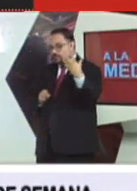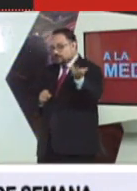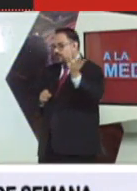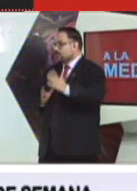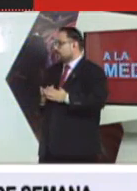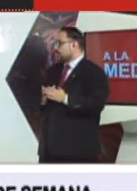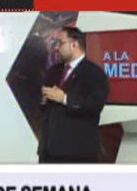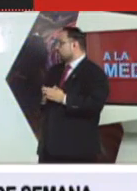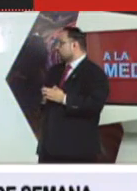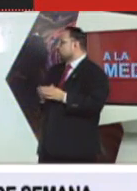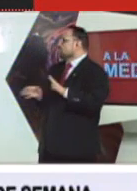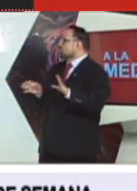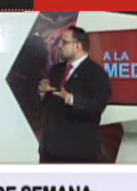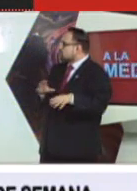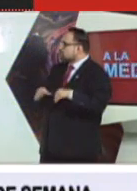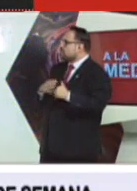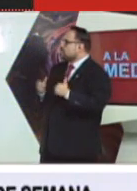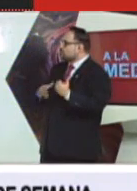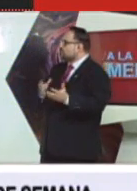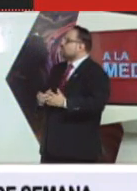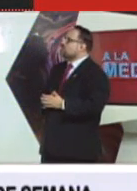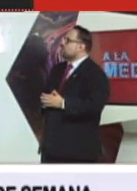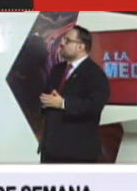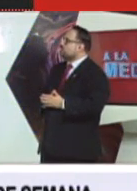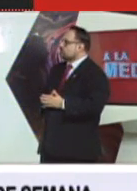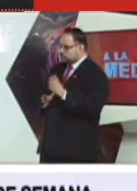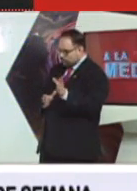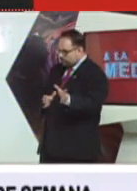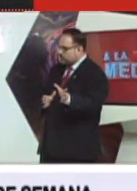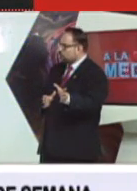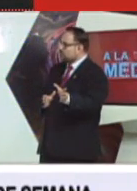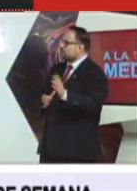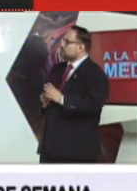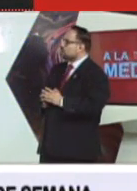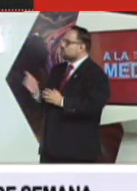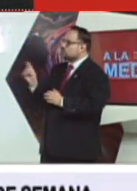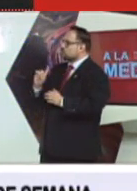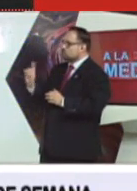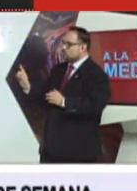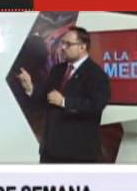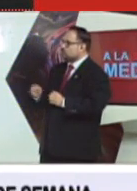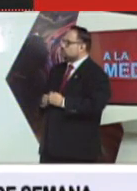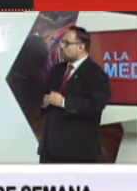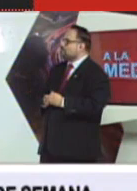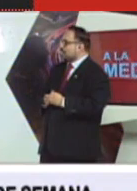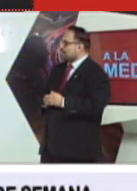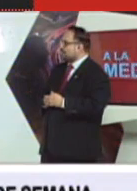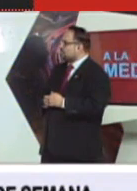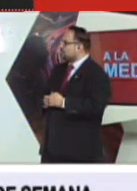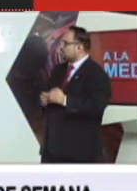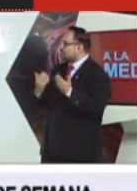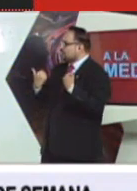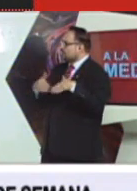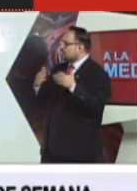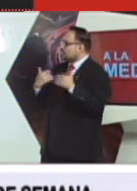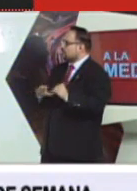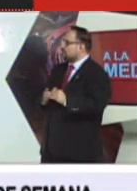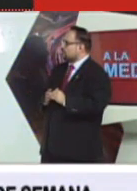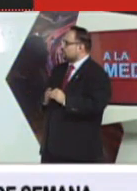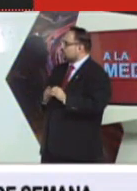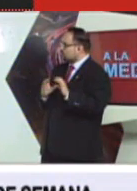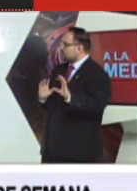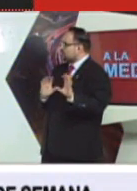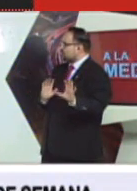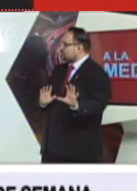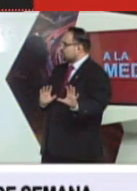Unidos, Brasil y Ecuador, en un primer momento y todavía actualmente a Estados Unidos no les resultó para nada bien el ir